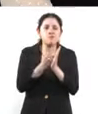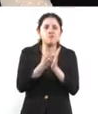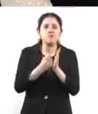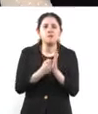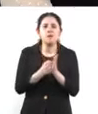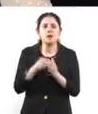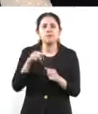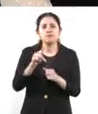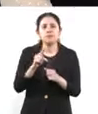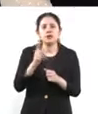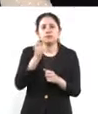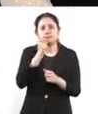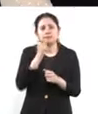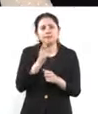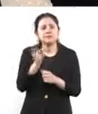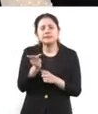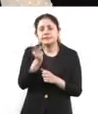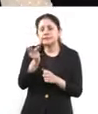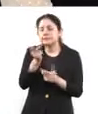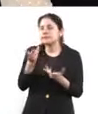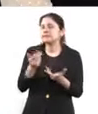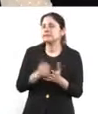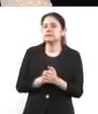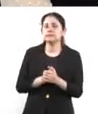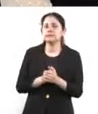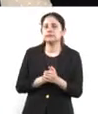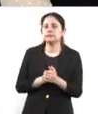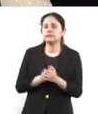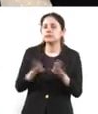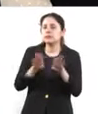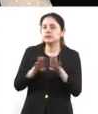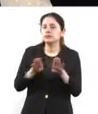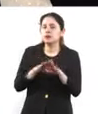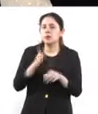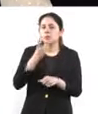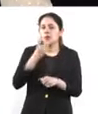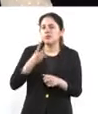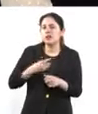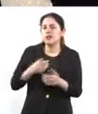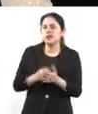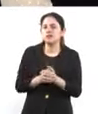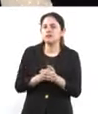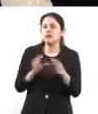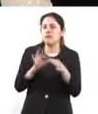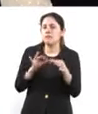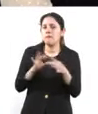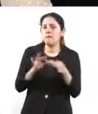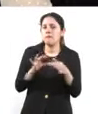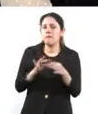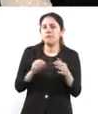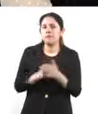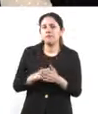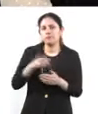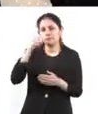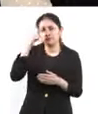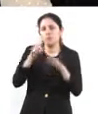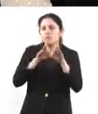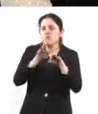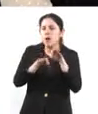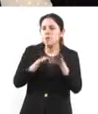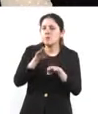Preguntarle cómo va todo esto que usted está aplicando para limpiar, para